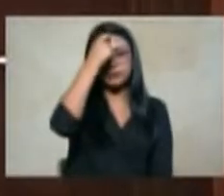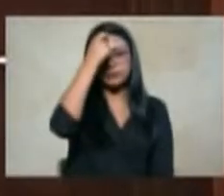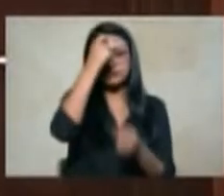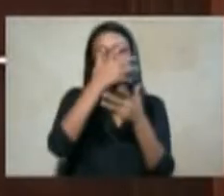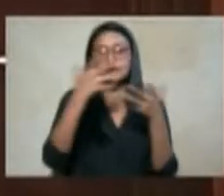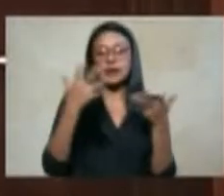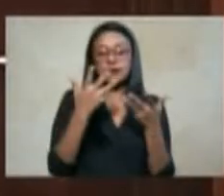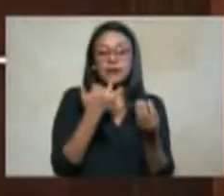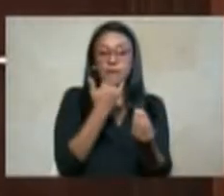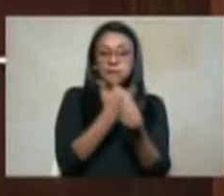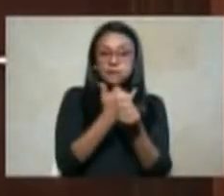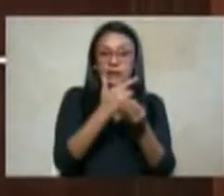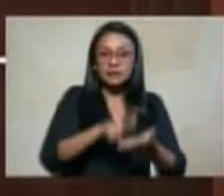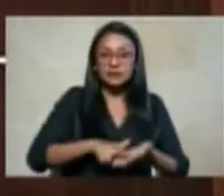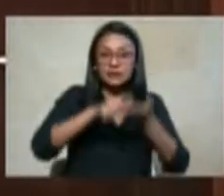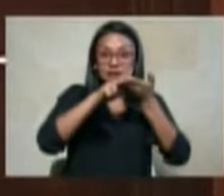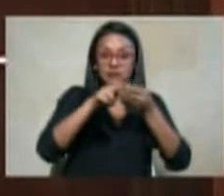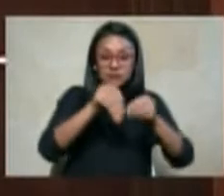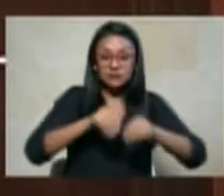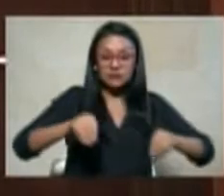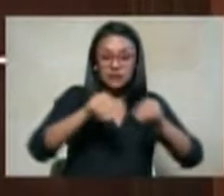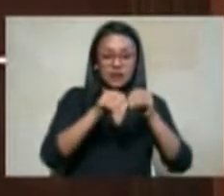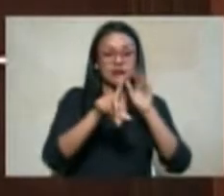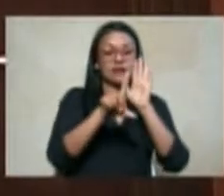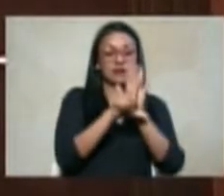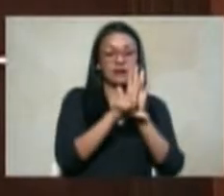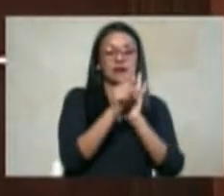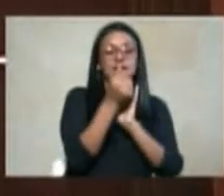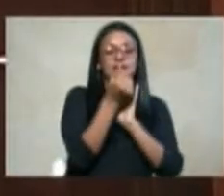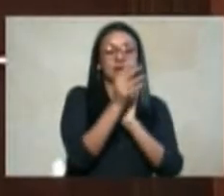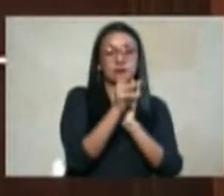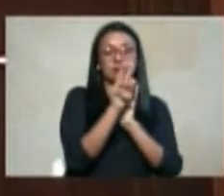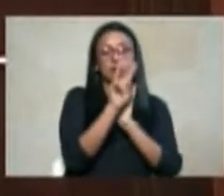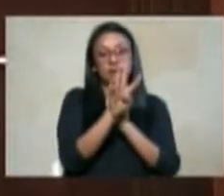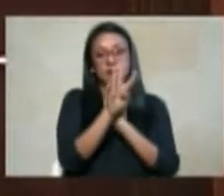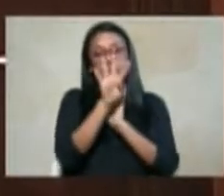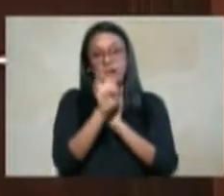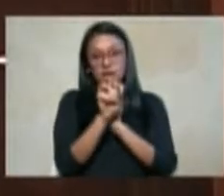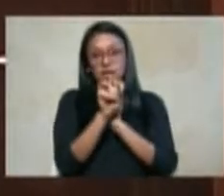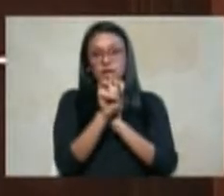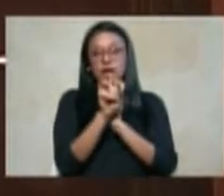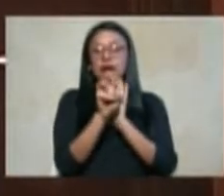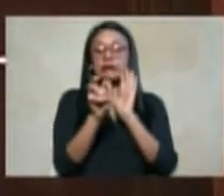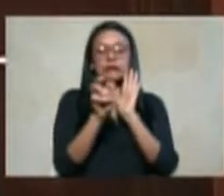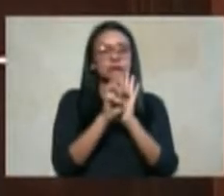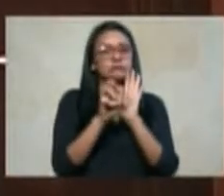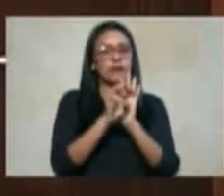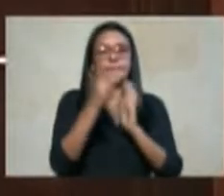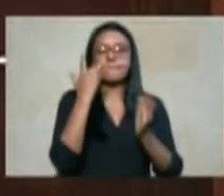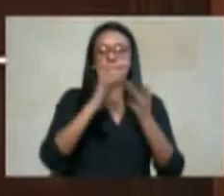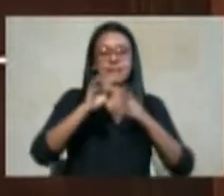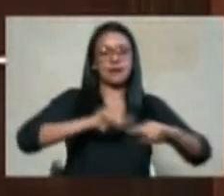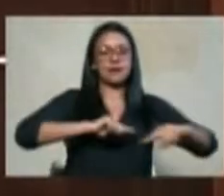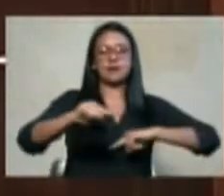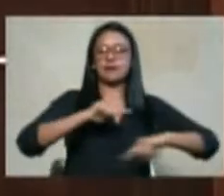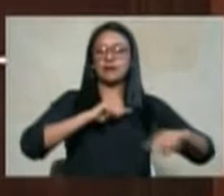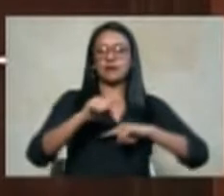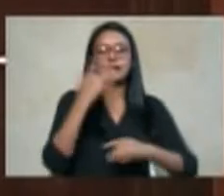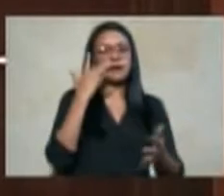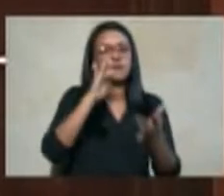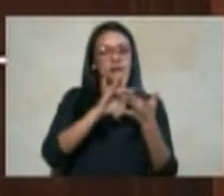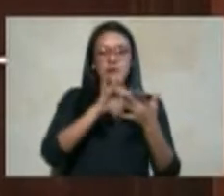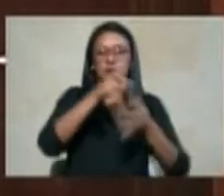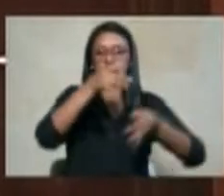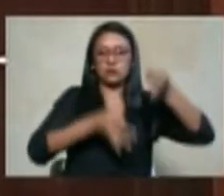tierras y de ley 1448 hay una etapa de carácter administrativo y una etapa de carácter judicial como ya se ha